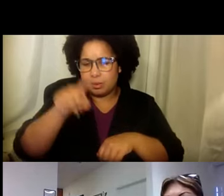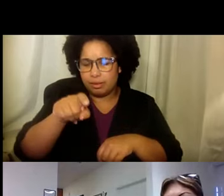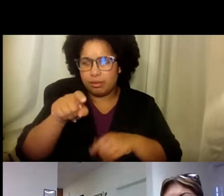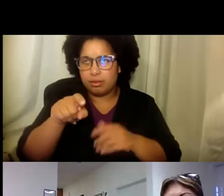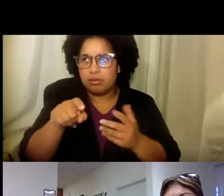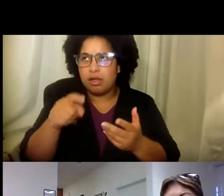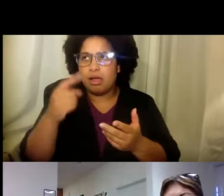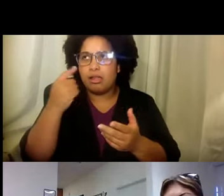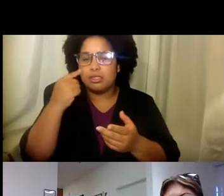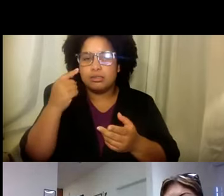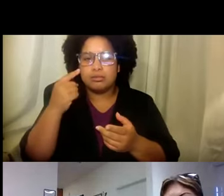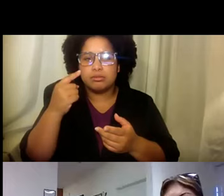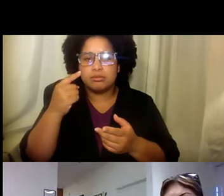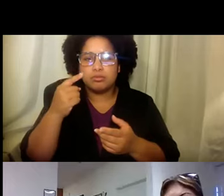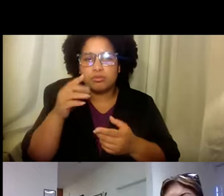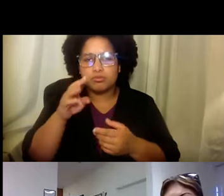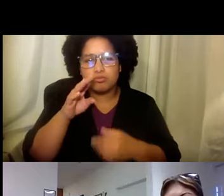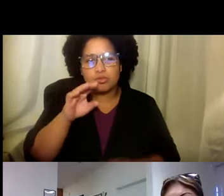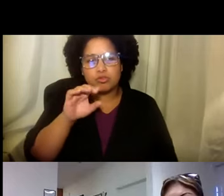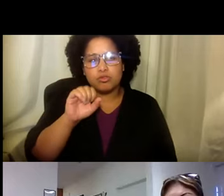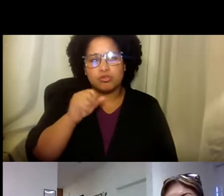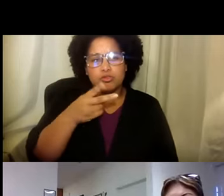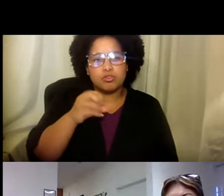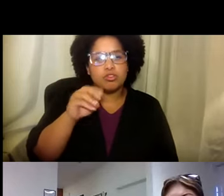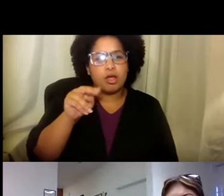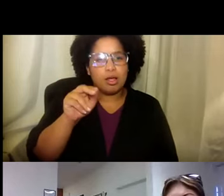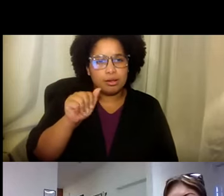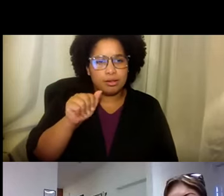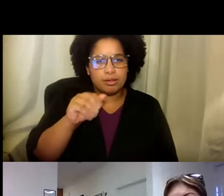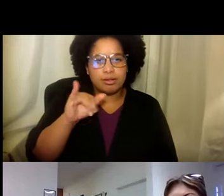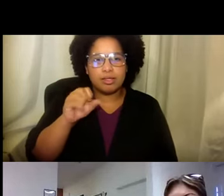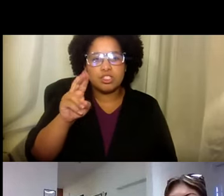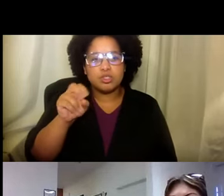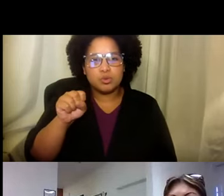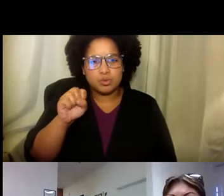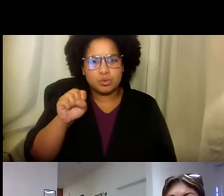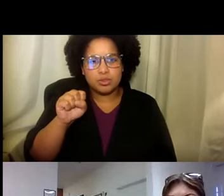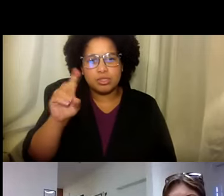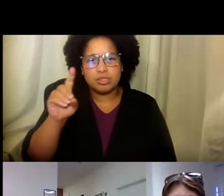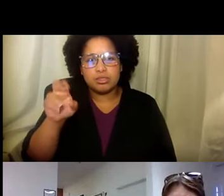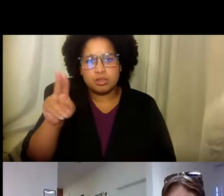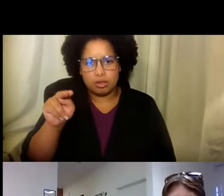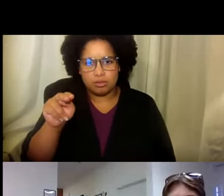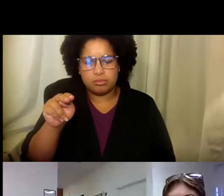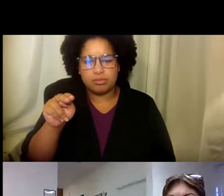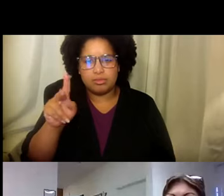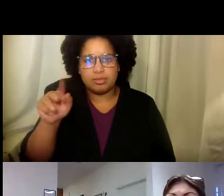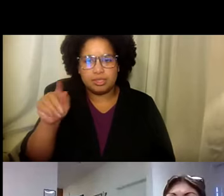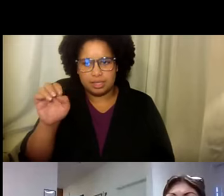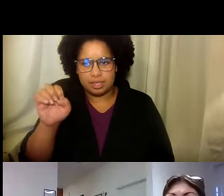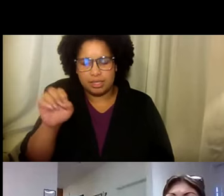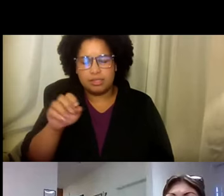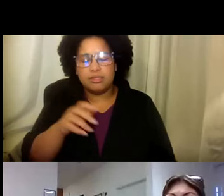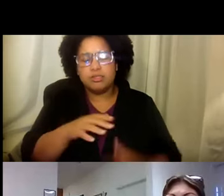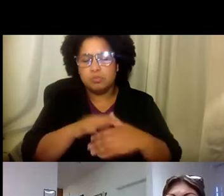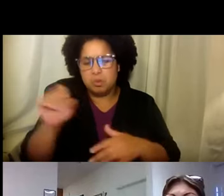El tiempo que necesitaban. creo esto sería para Shana, Kate, Jesús y Dan. Un tiempo en